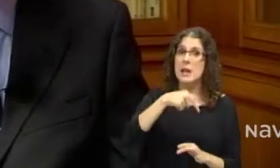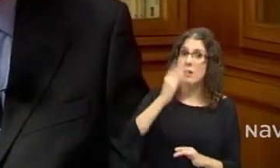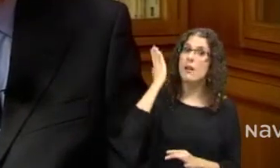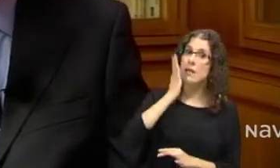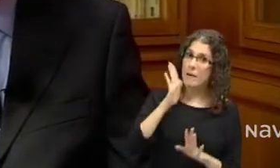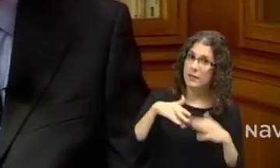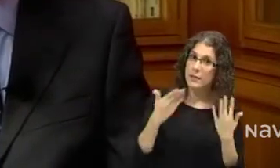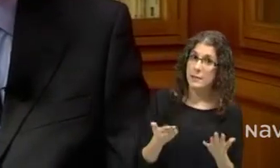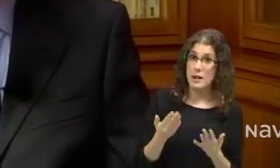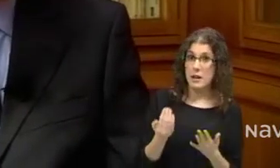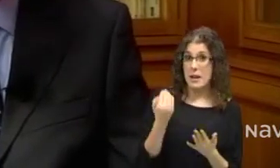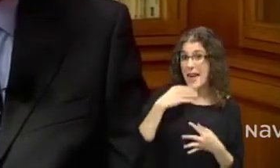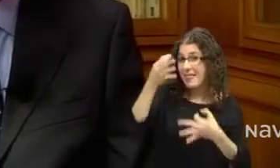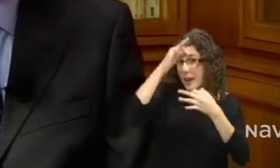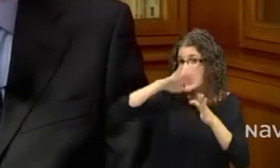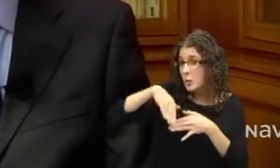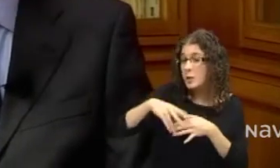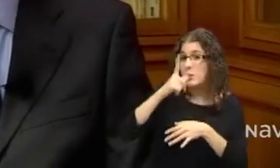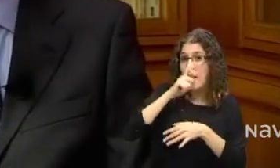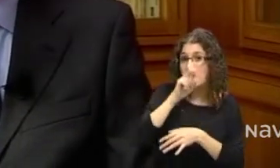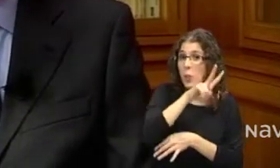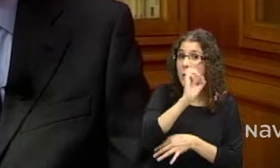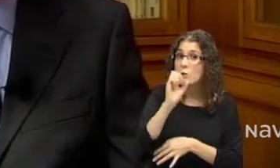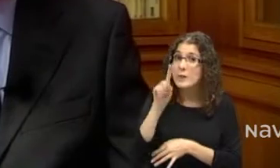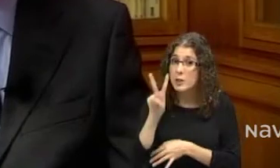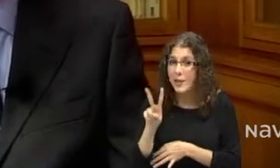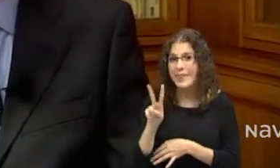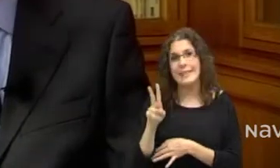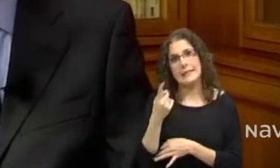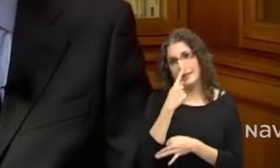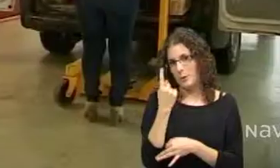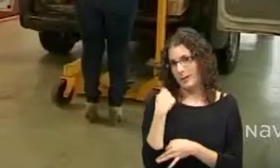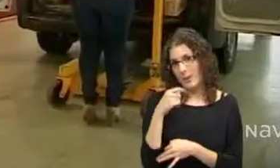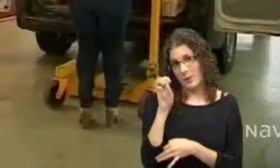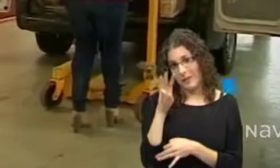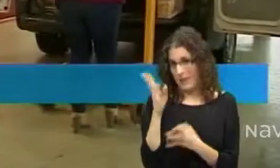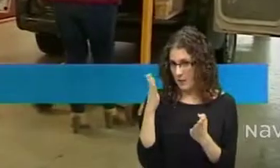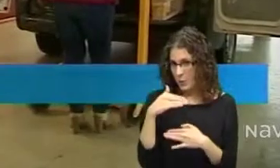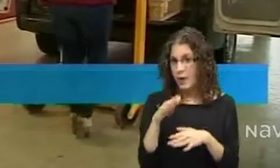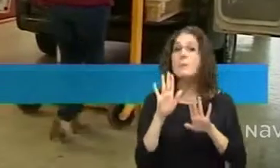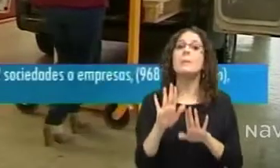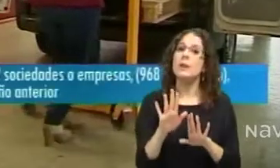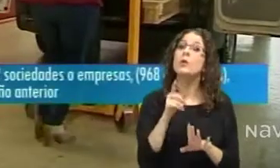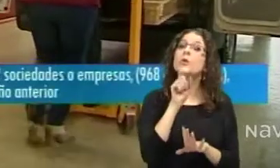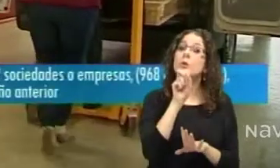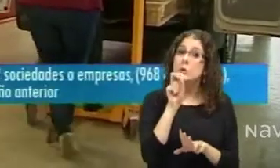últimos datos que tenemos, que son del 2012, todavía del 2013 no tenemos datos elaborados, pero se han creado más empresas. Es de lo poco